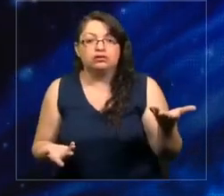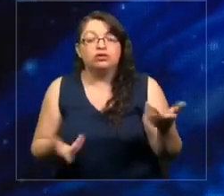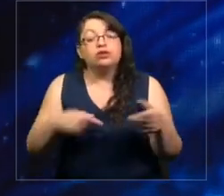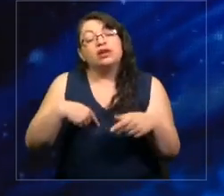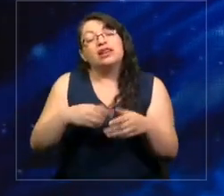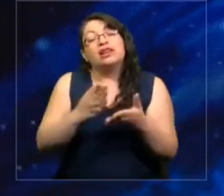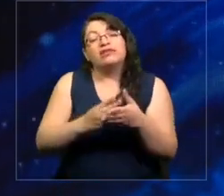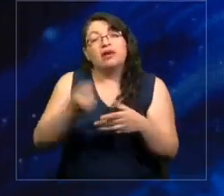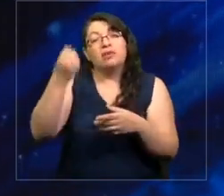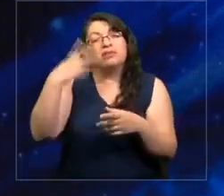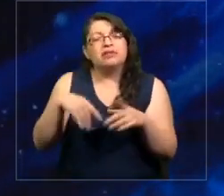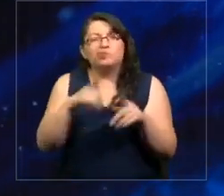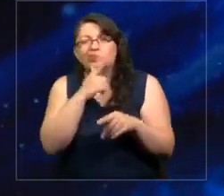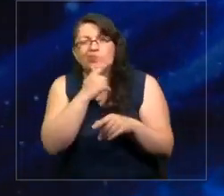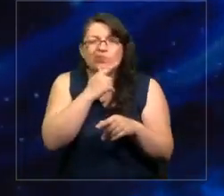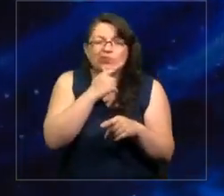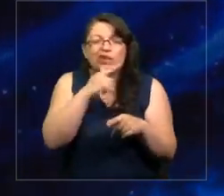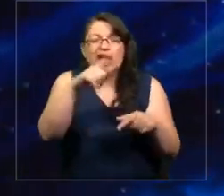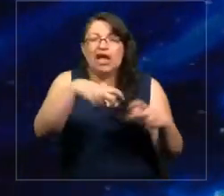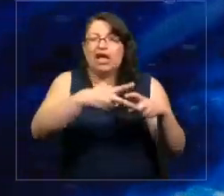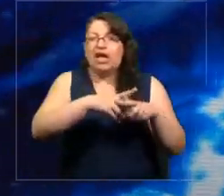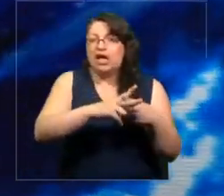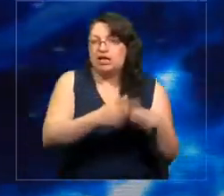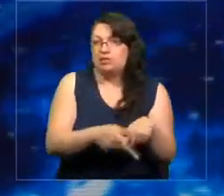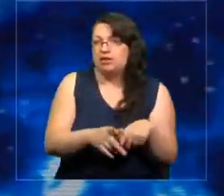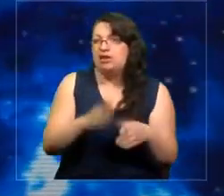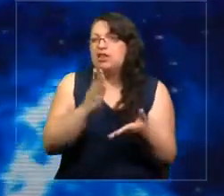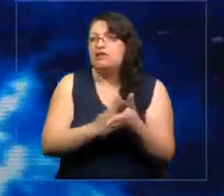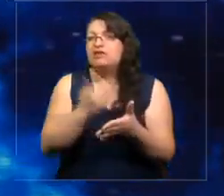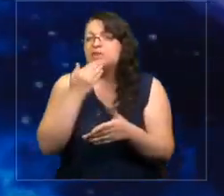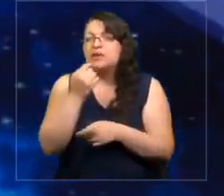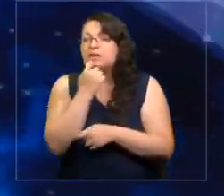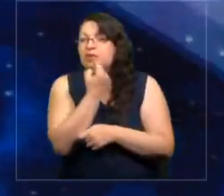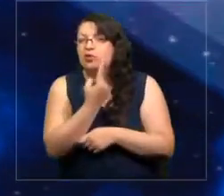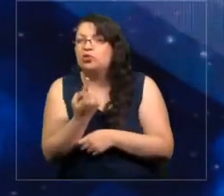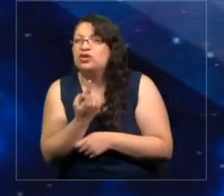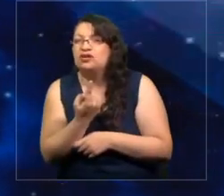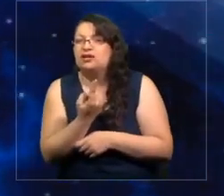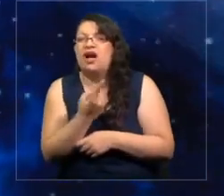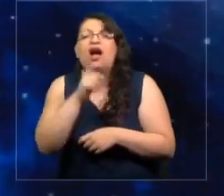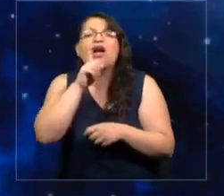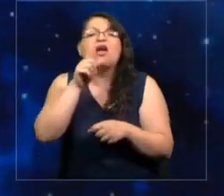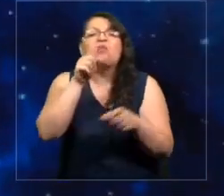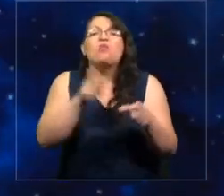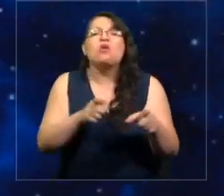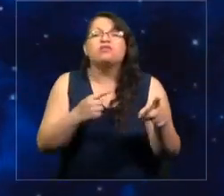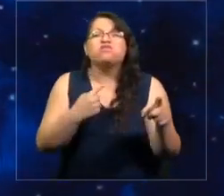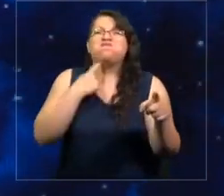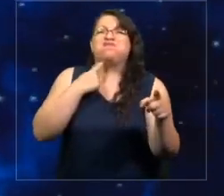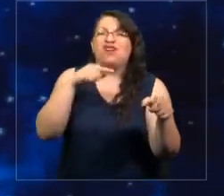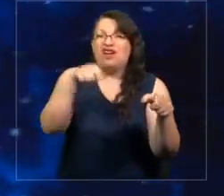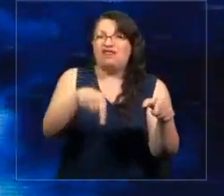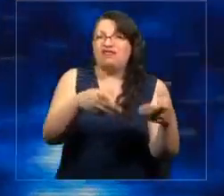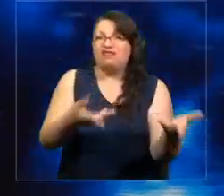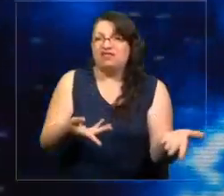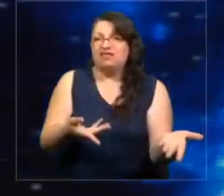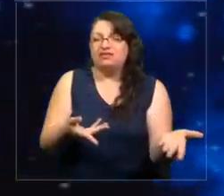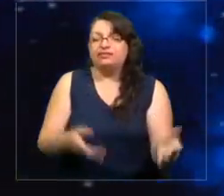poco más escépticos de estas herramientas. Vamos a tener que aprender a hacer la pregunta, bueno, ¿quién puede quedar perjudicado detrás de esto?